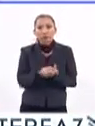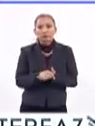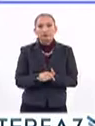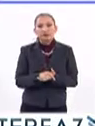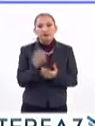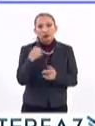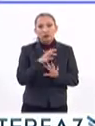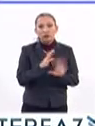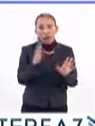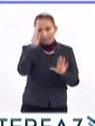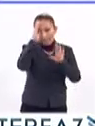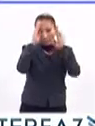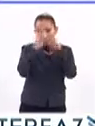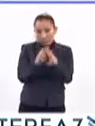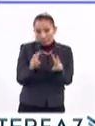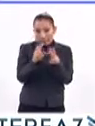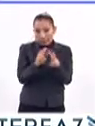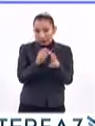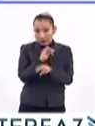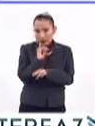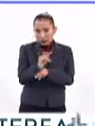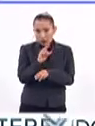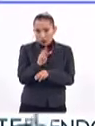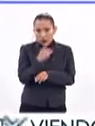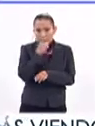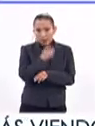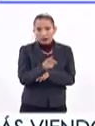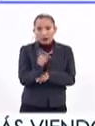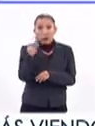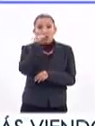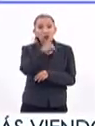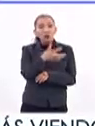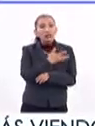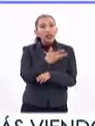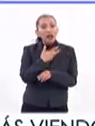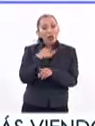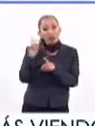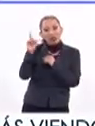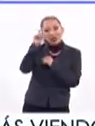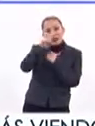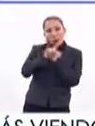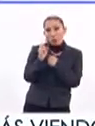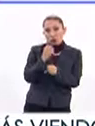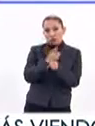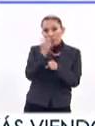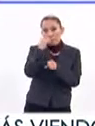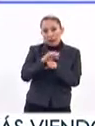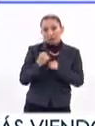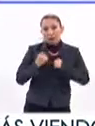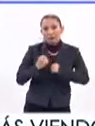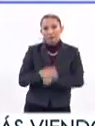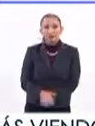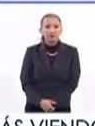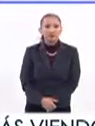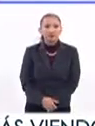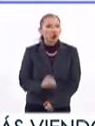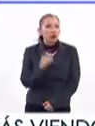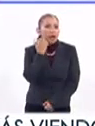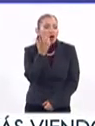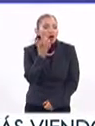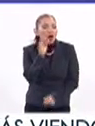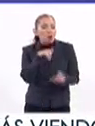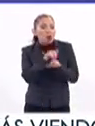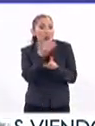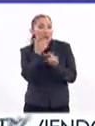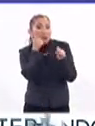con esto los dejo reflexionando, algo que casi nunca nos han dicho, cuando tú tienes una adversidad es una oportunidad para ser más fuerte. No quiero decir que el